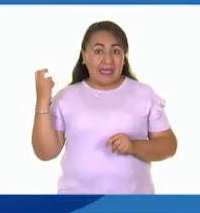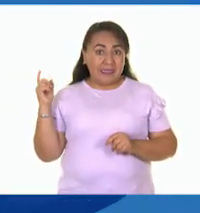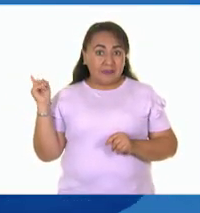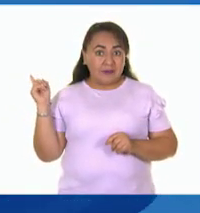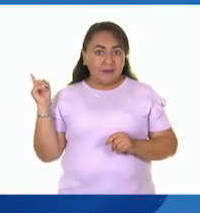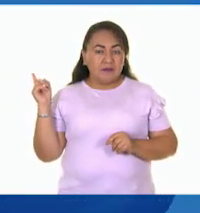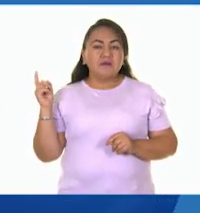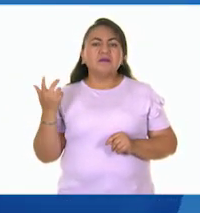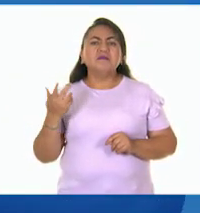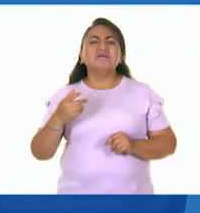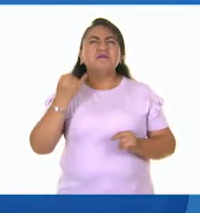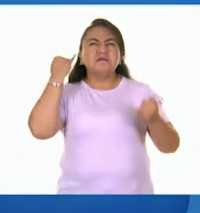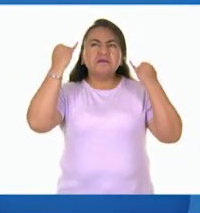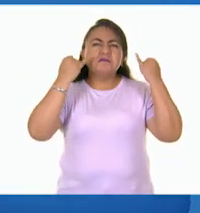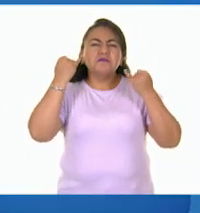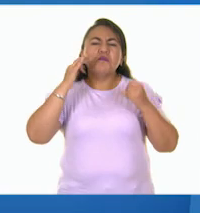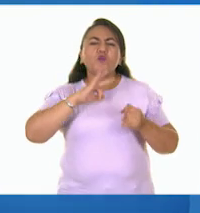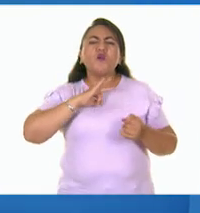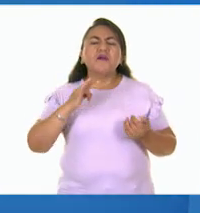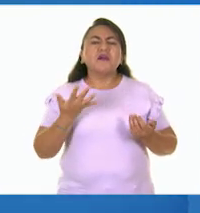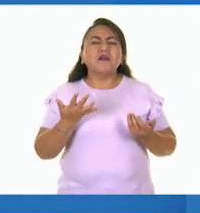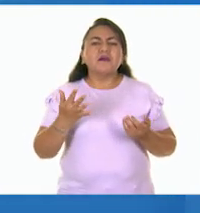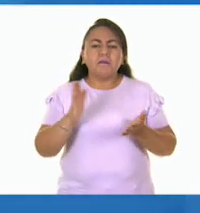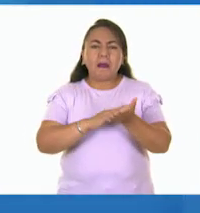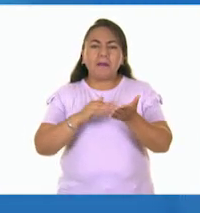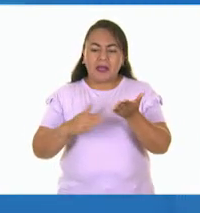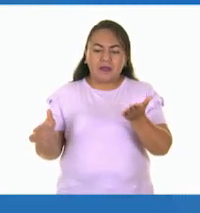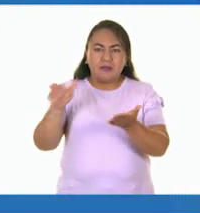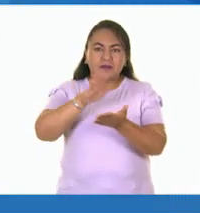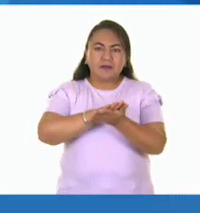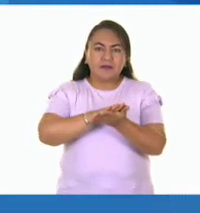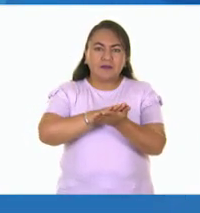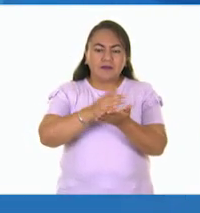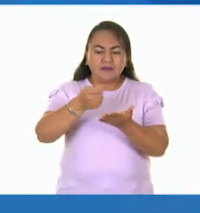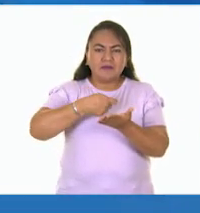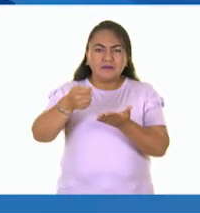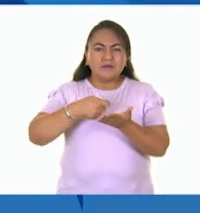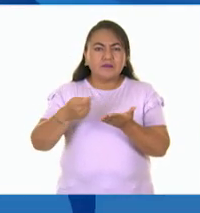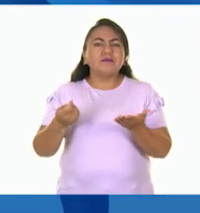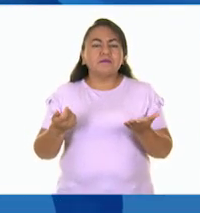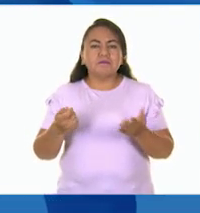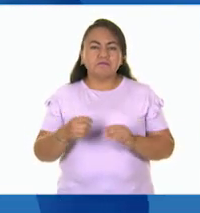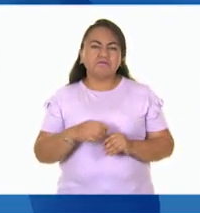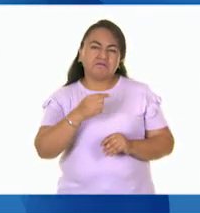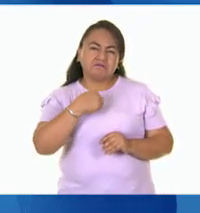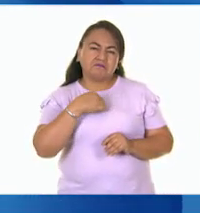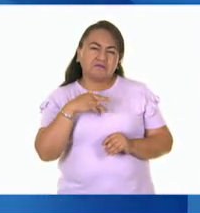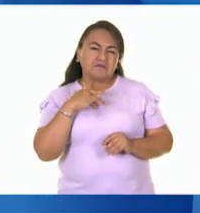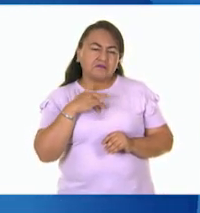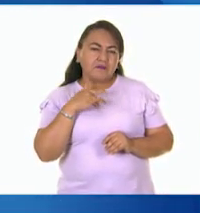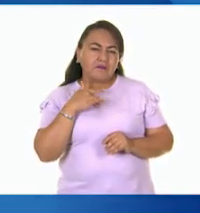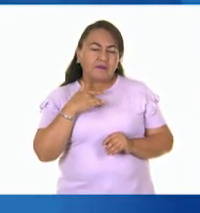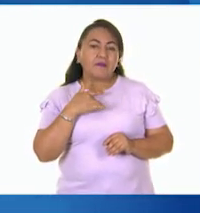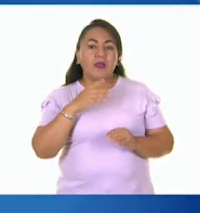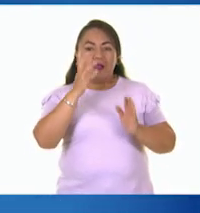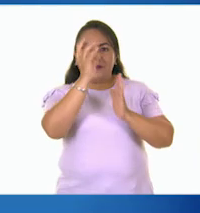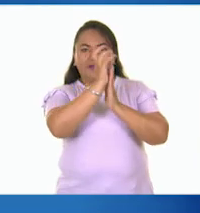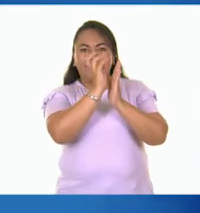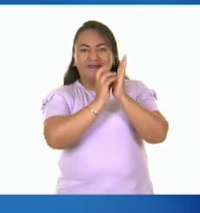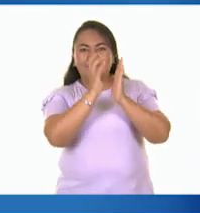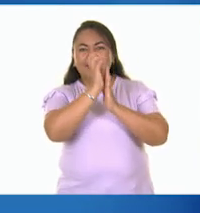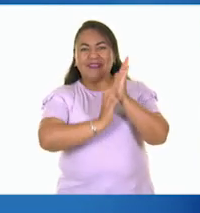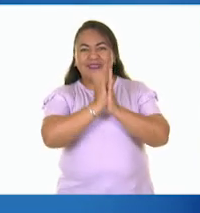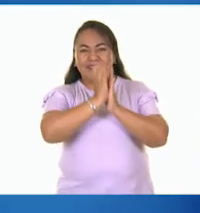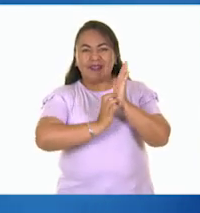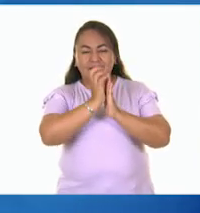cosa te imaginas que podemos obtener en el papel a partir de la técnica del frotage? Ah, yo creo que a diferencia del rayador donde tal vez